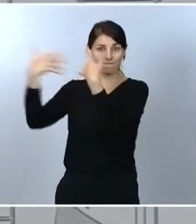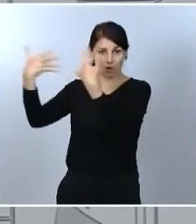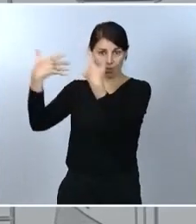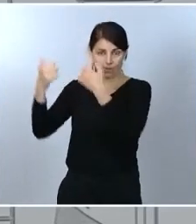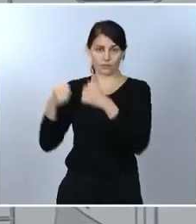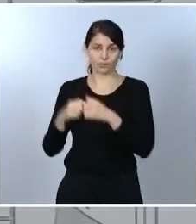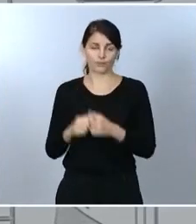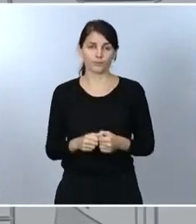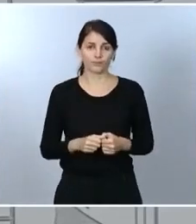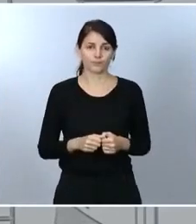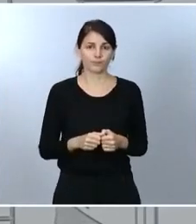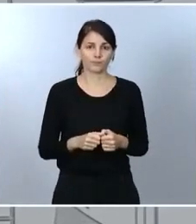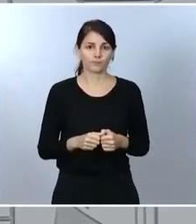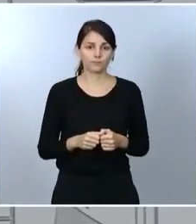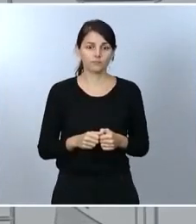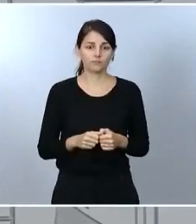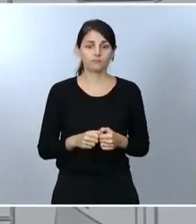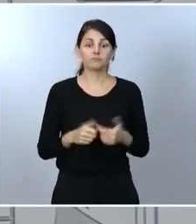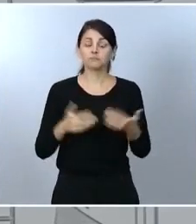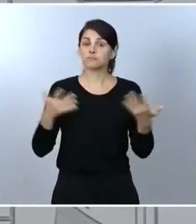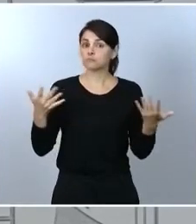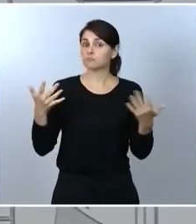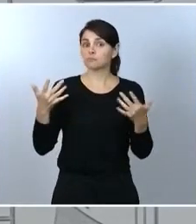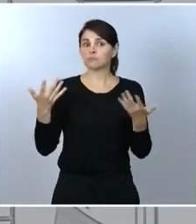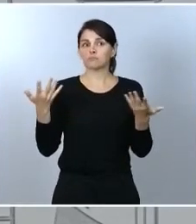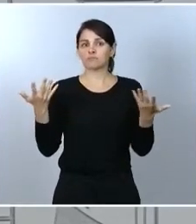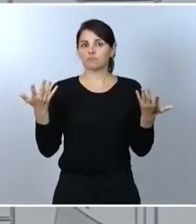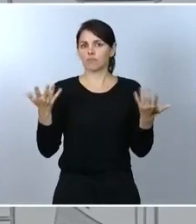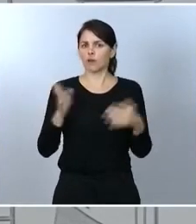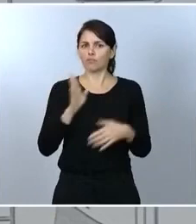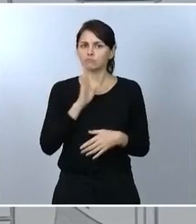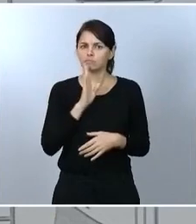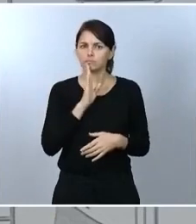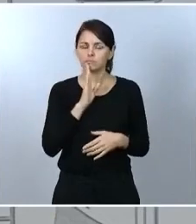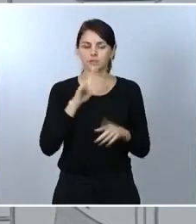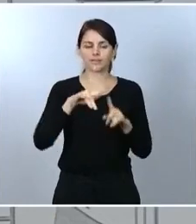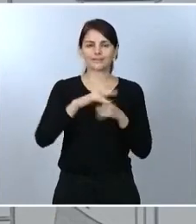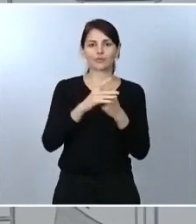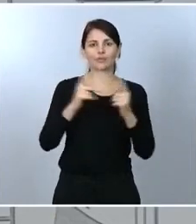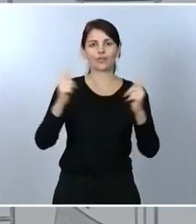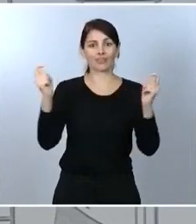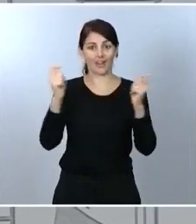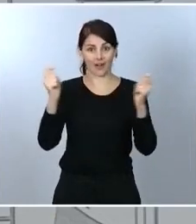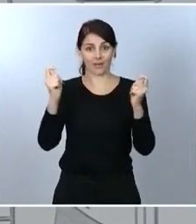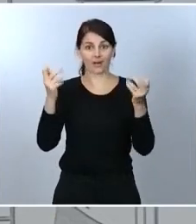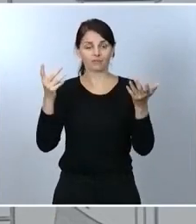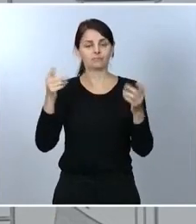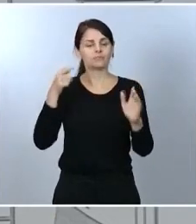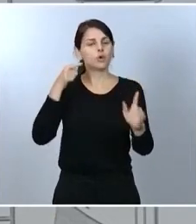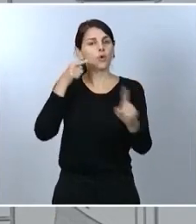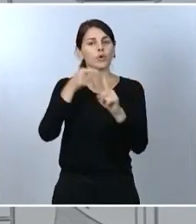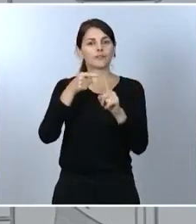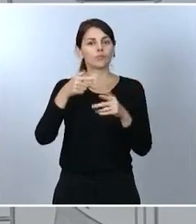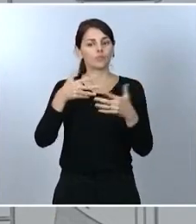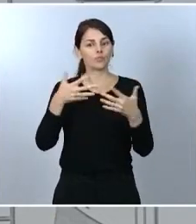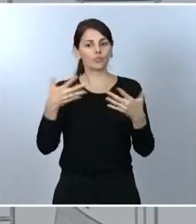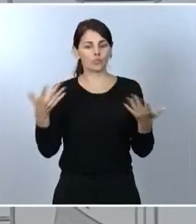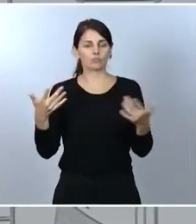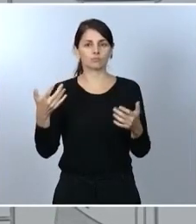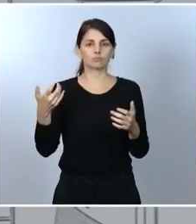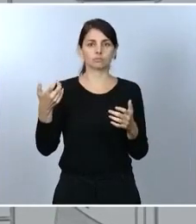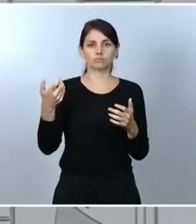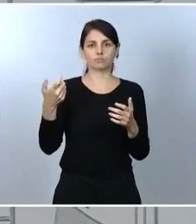meses. A partir de ahí, como he dicho, el estado de alarma lo que hace es restringir, desde el punto de vista del estado,